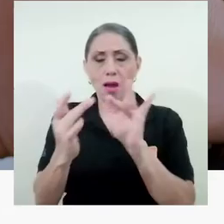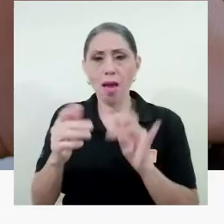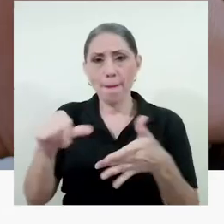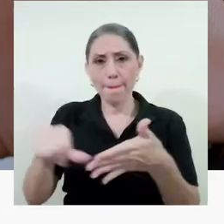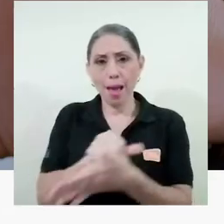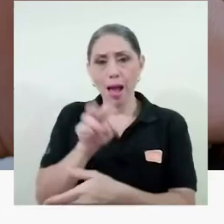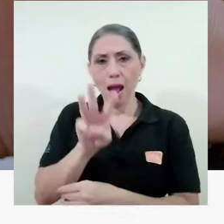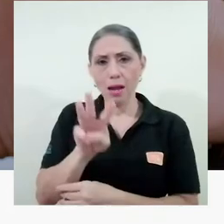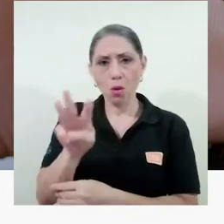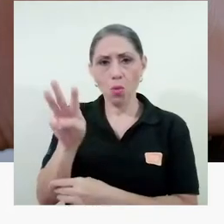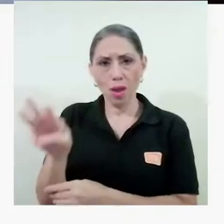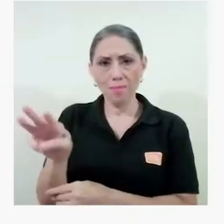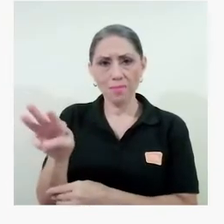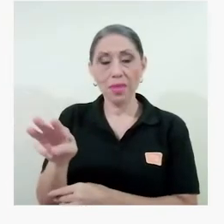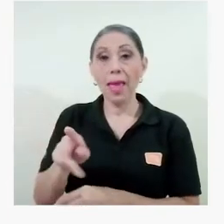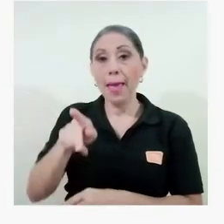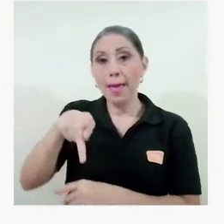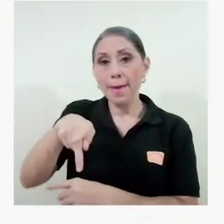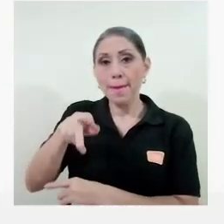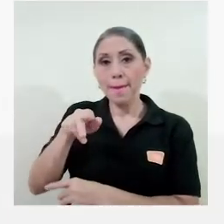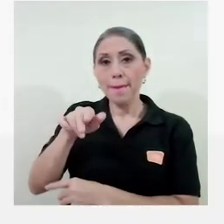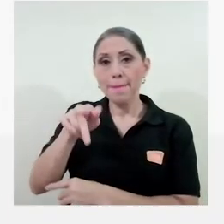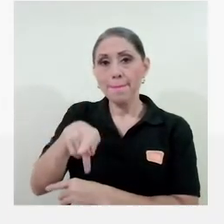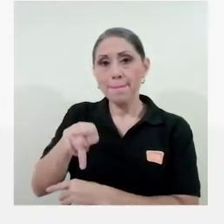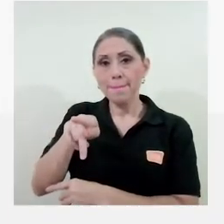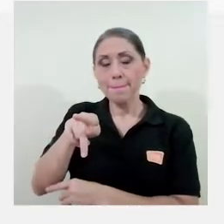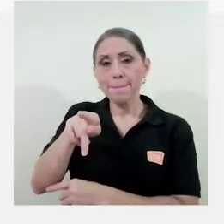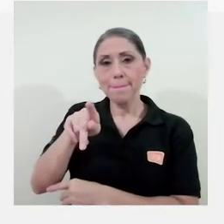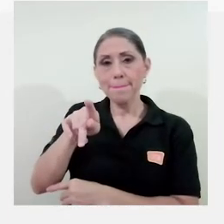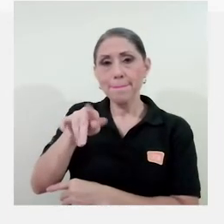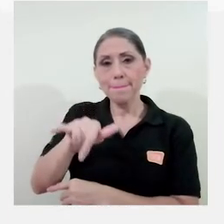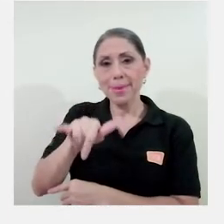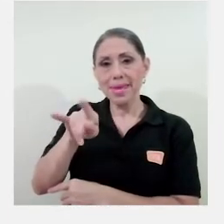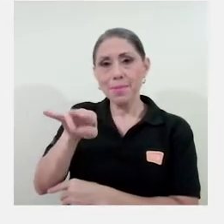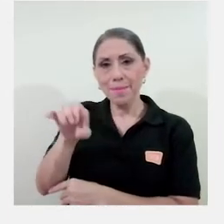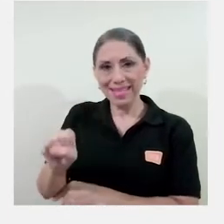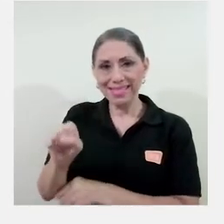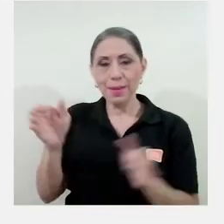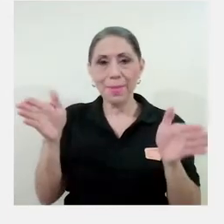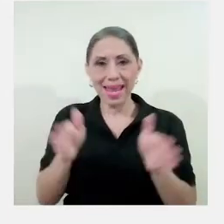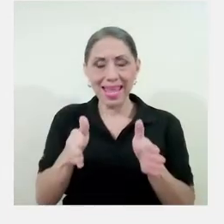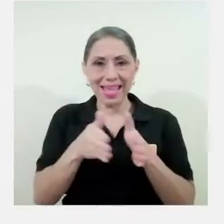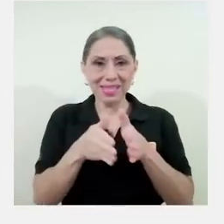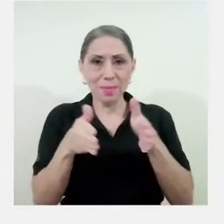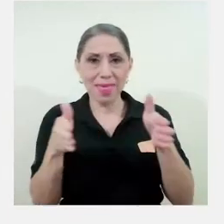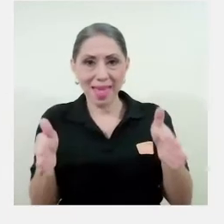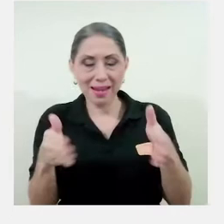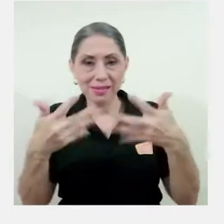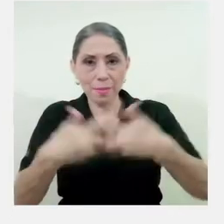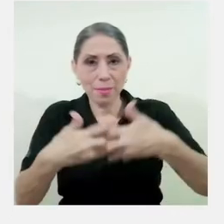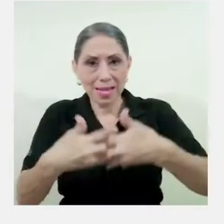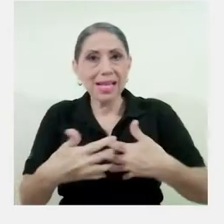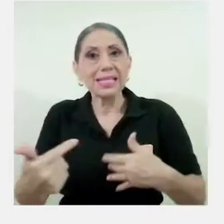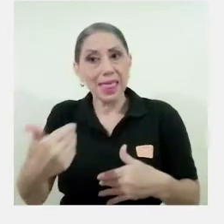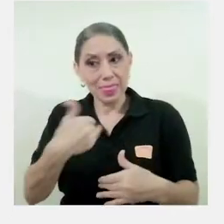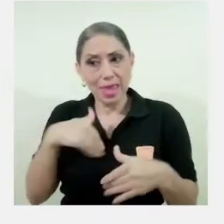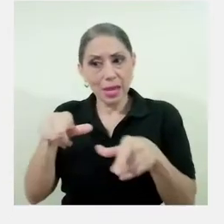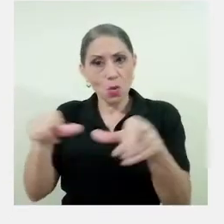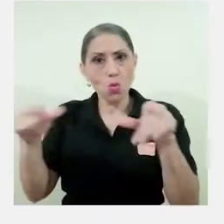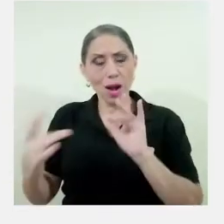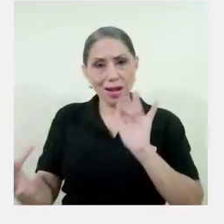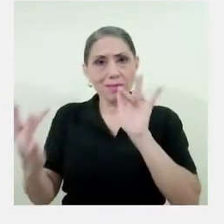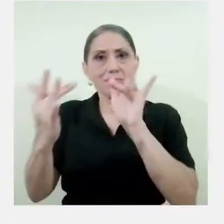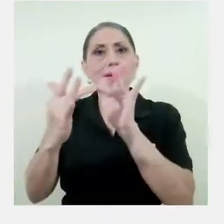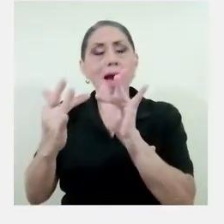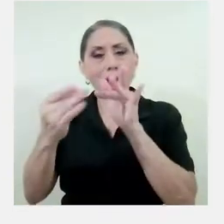en donde las pymes, los pequeños y medianos empresas, tienen un espacio para poder exponer sus